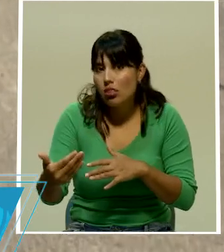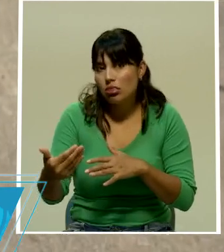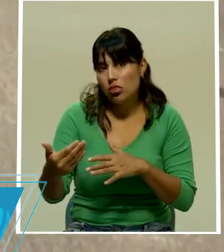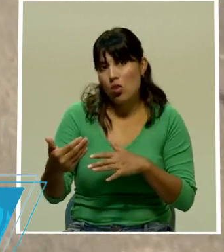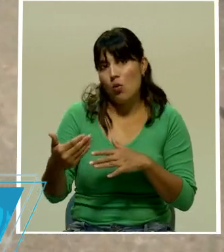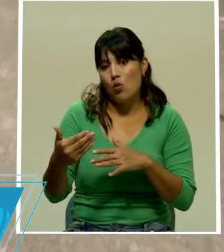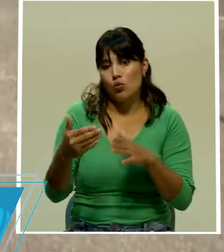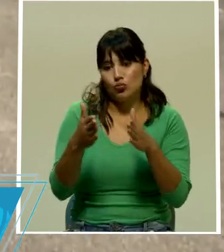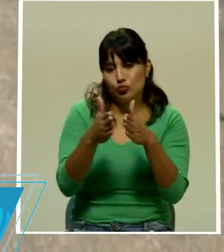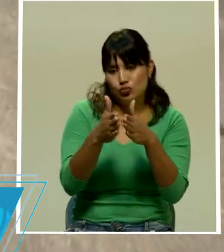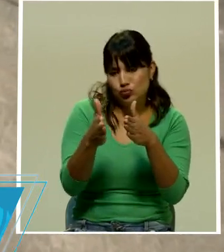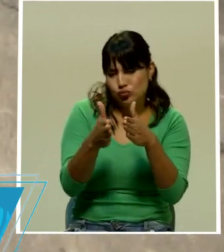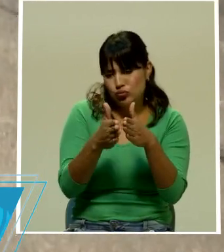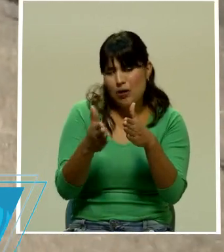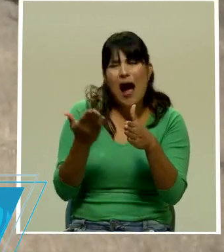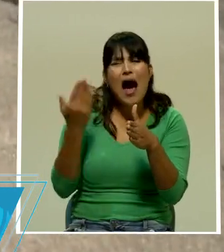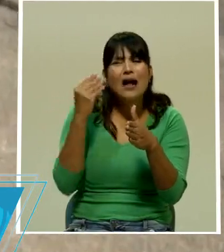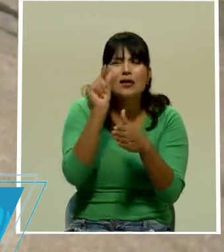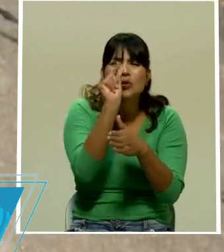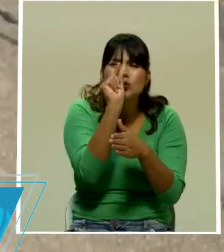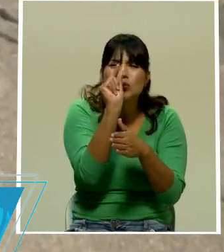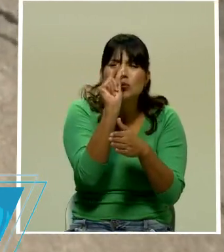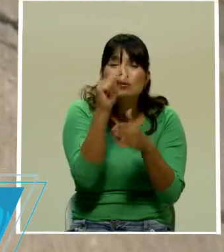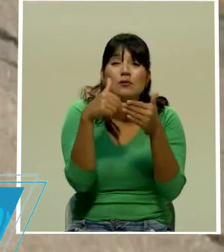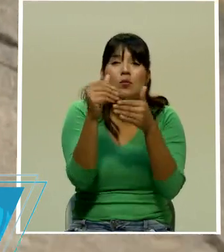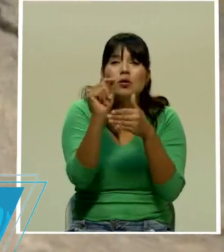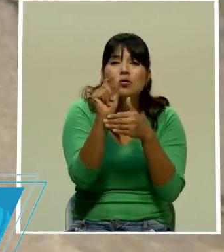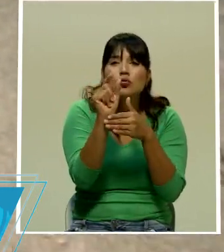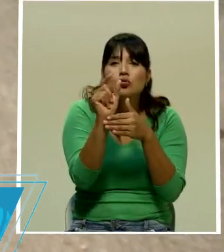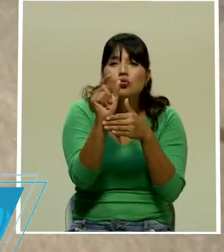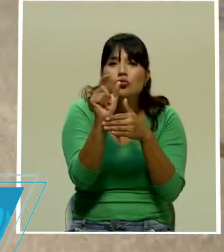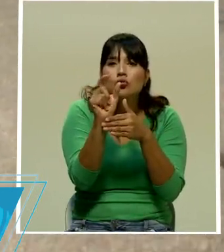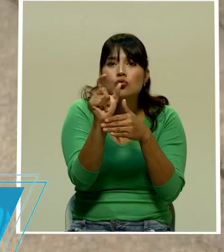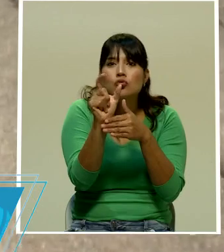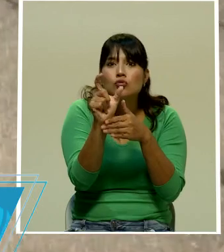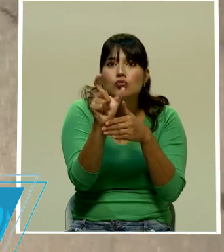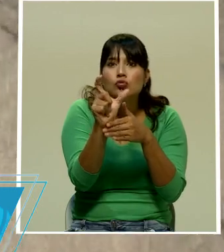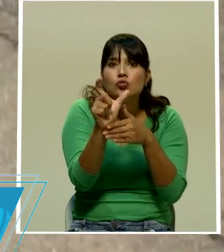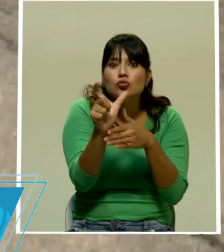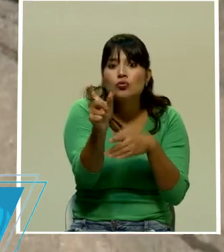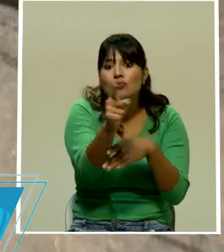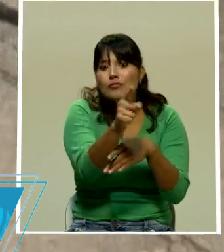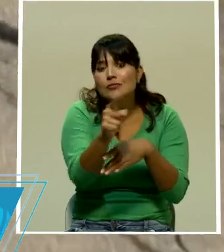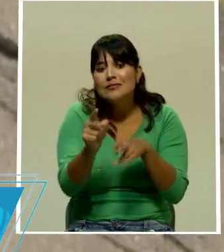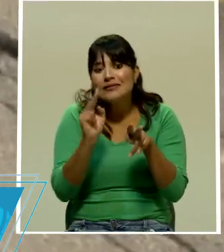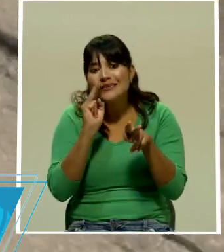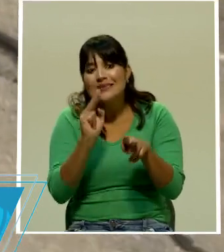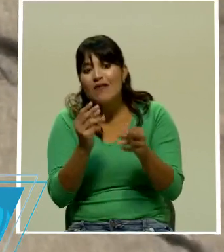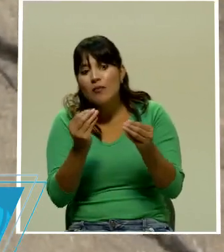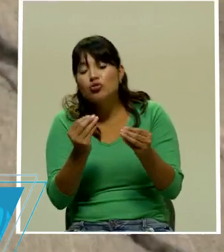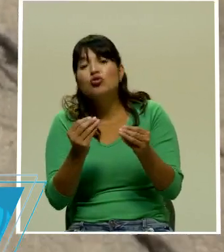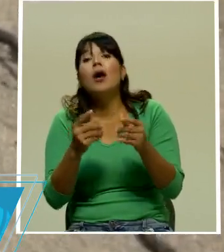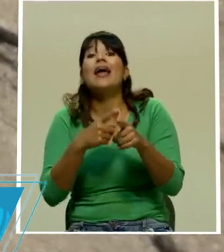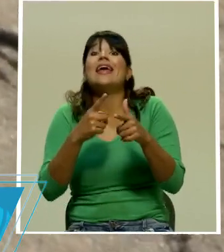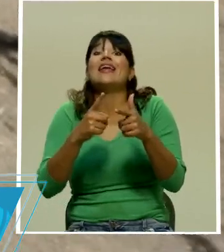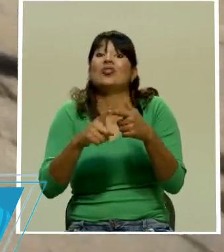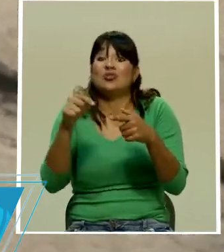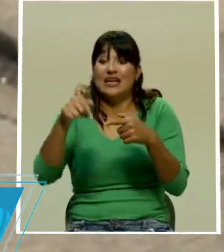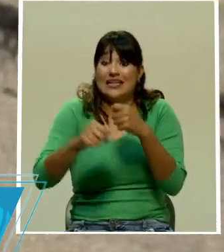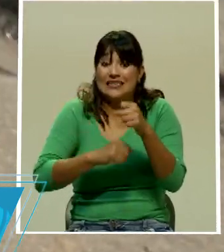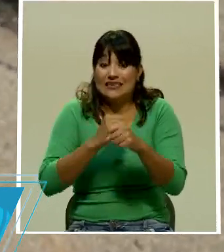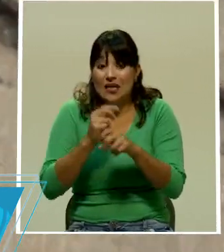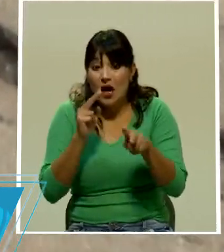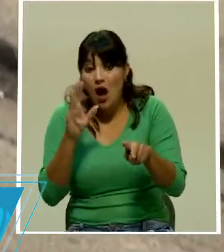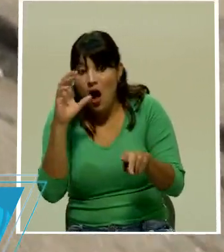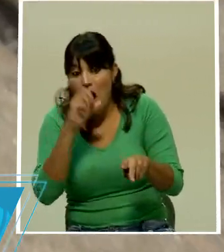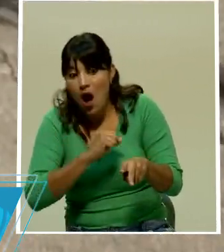están viendo ahorita los televidentes es muy notoria es donde ya reaccionan la Comisión Nacional de Emergencias y la Municipalidad